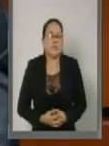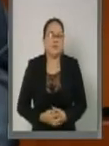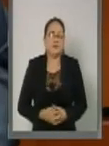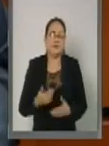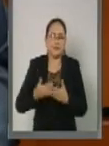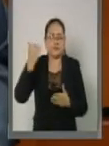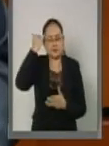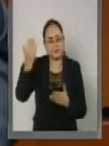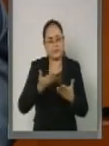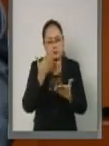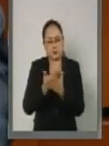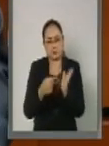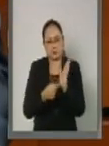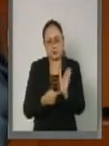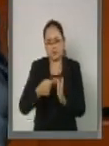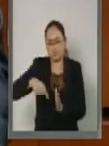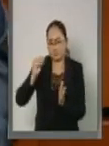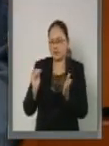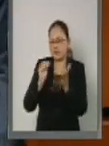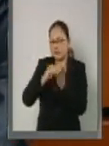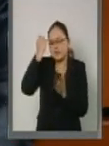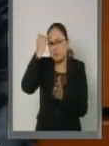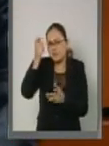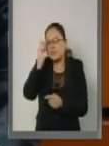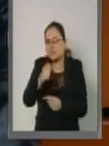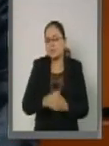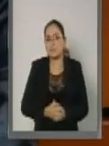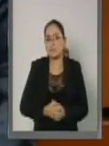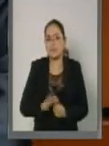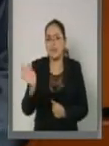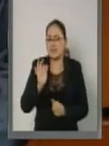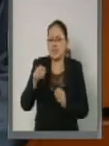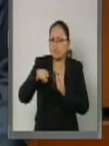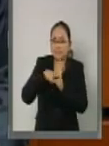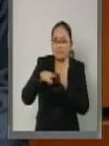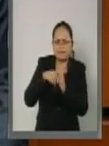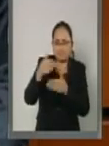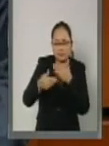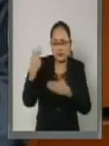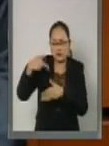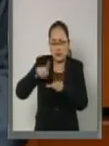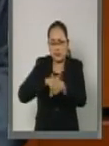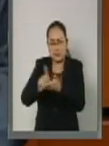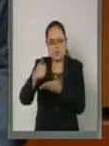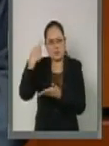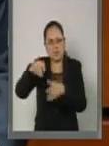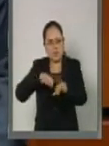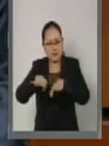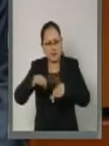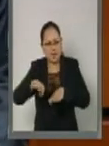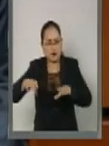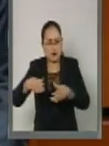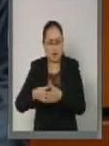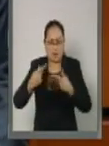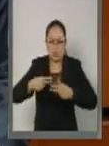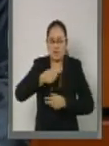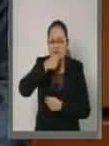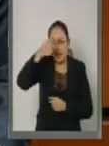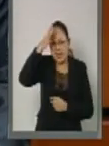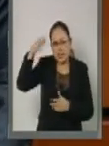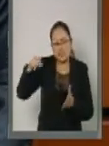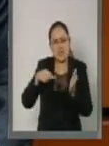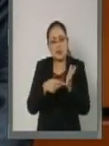iniciativa de reforma también ha considerado los elementos adversos para el disfrute de los derechos laborales de la población de la tercera edad